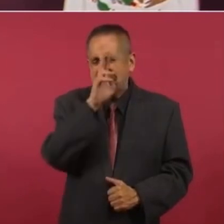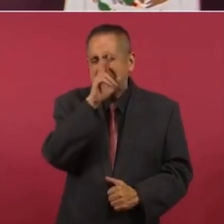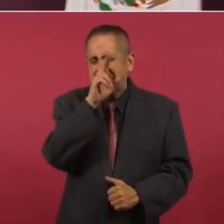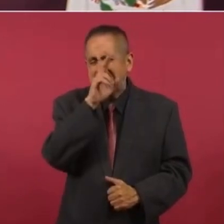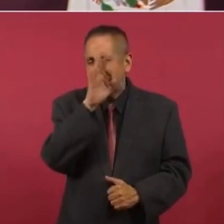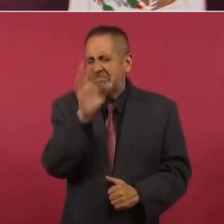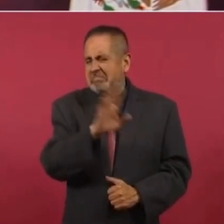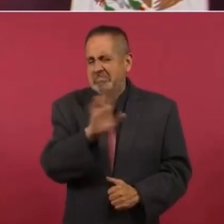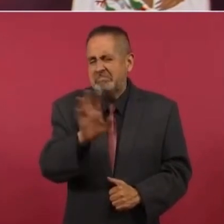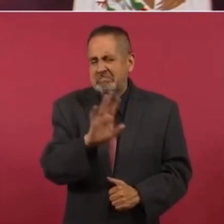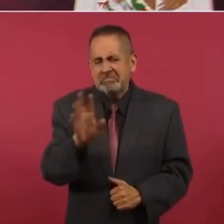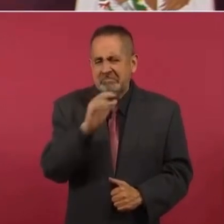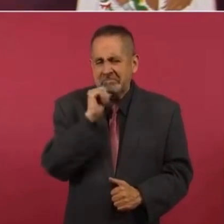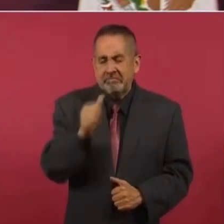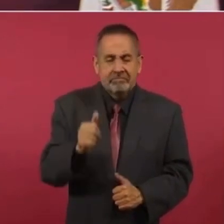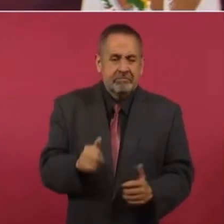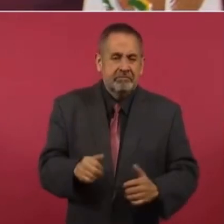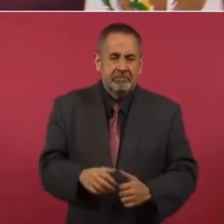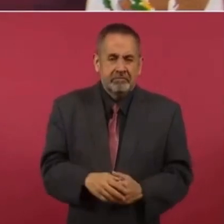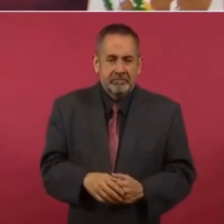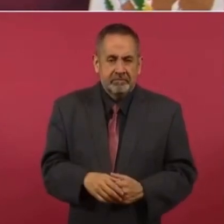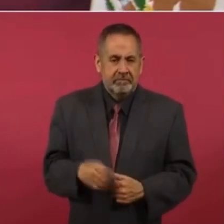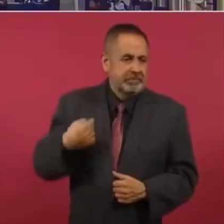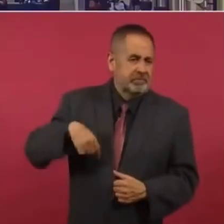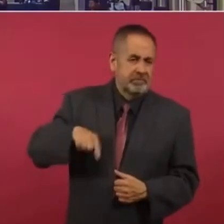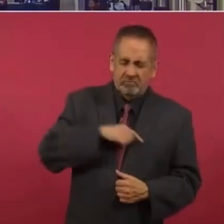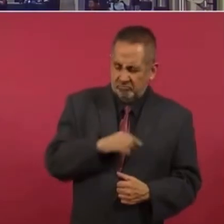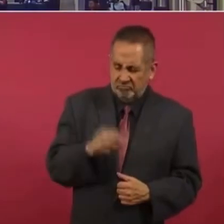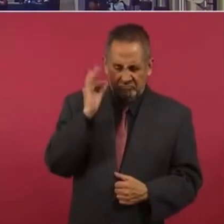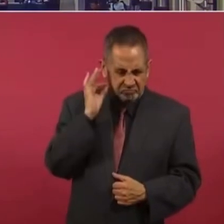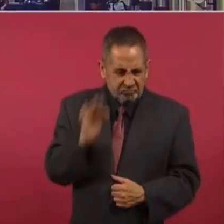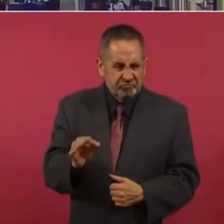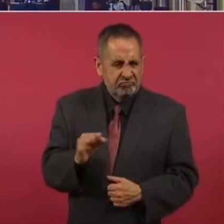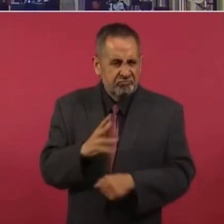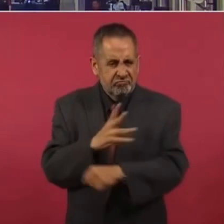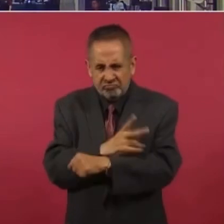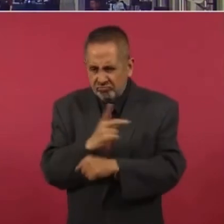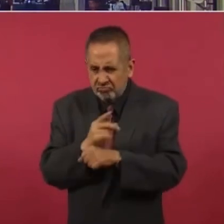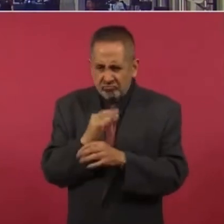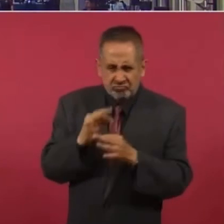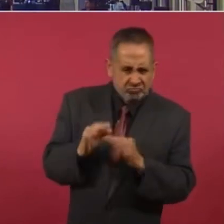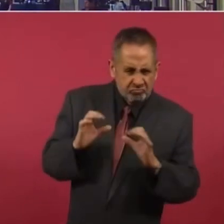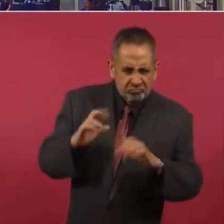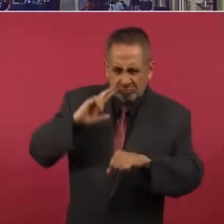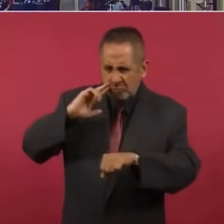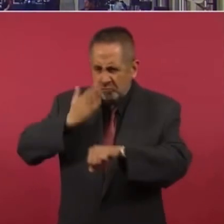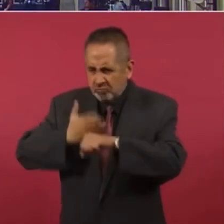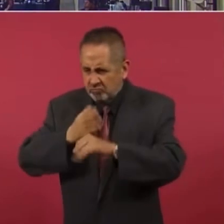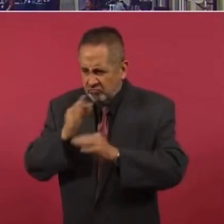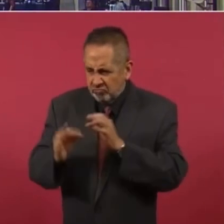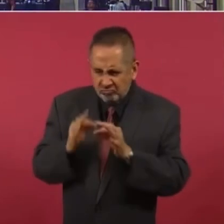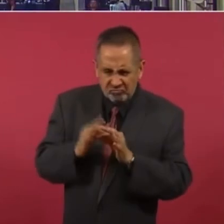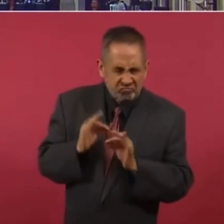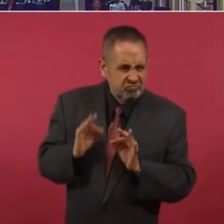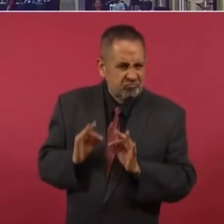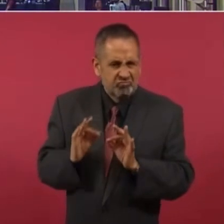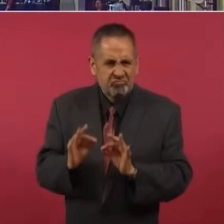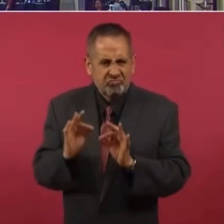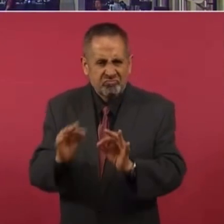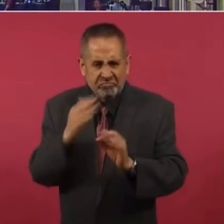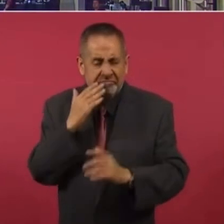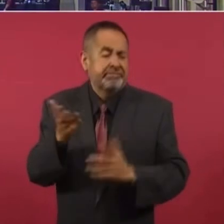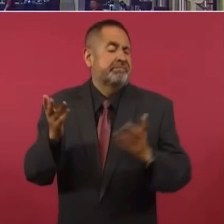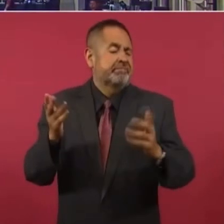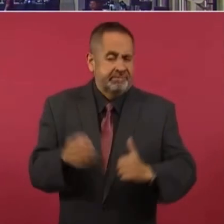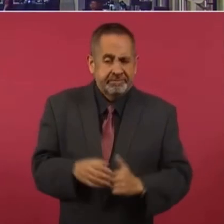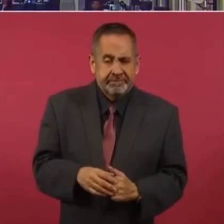nosotros hemos actuado de manera muy responsable hasta